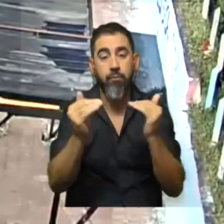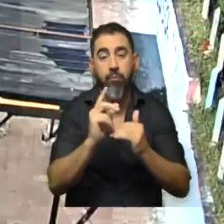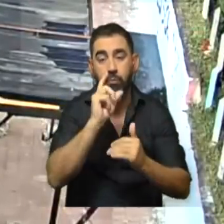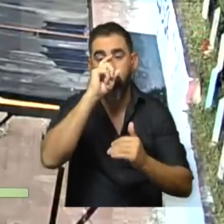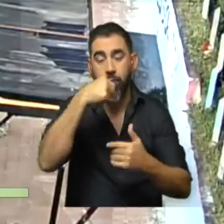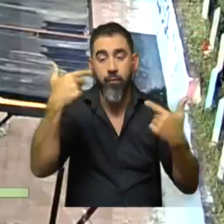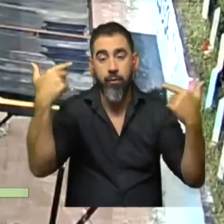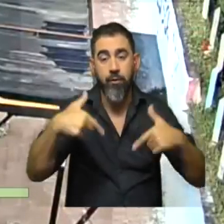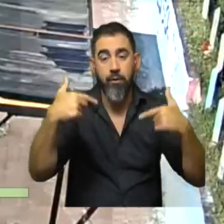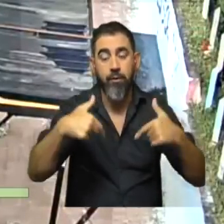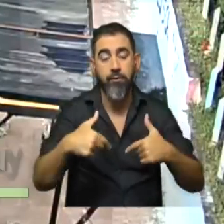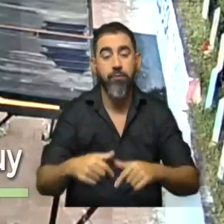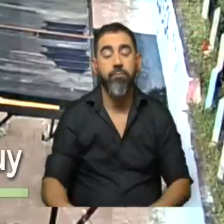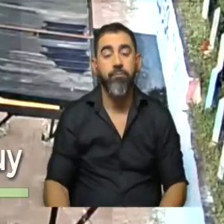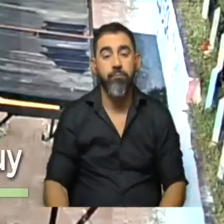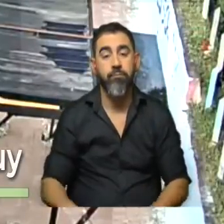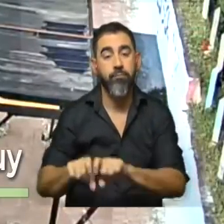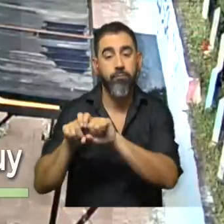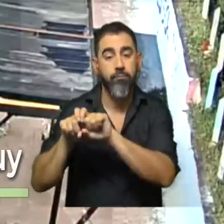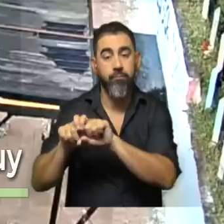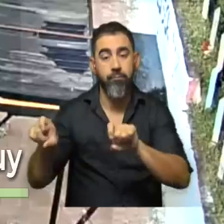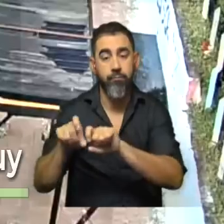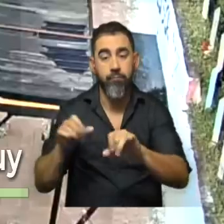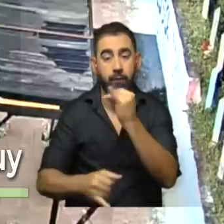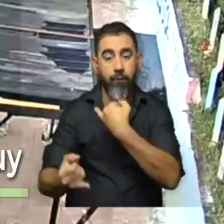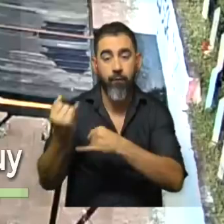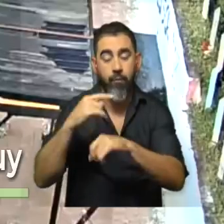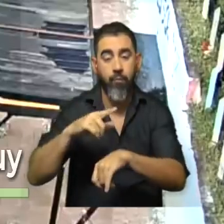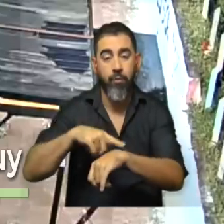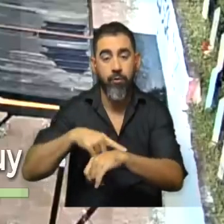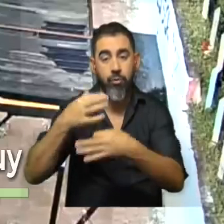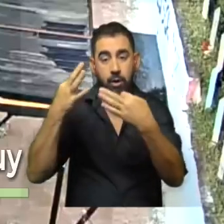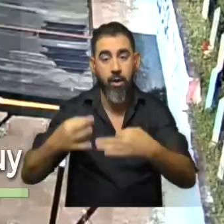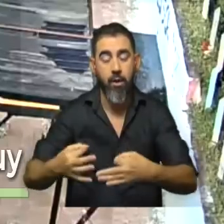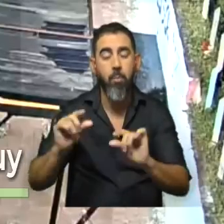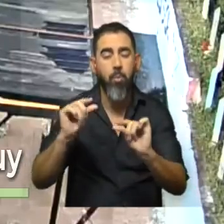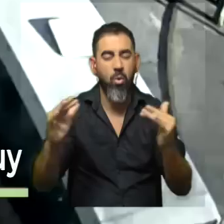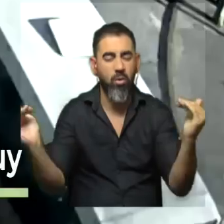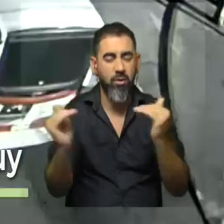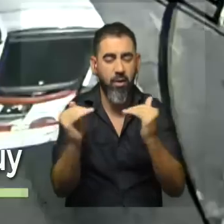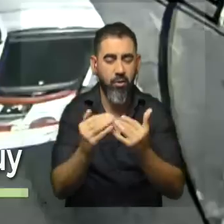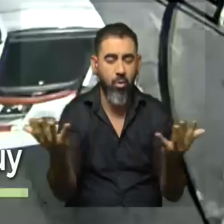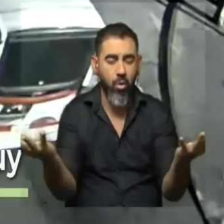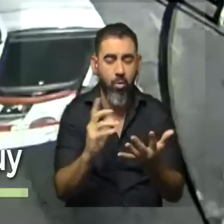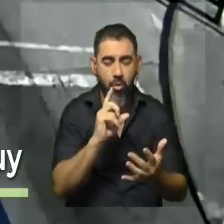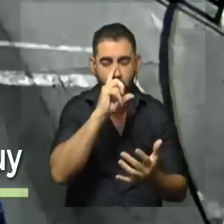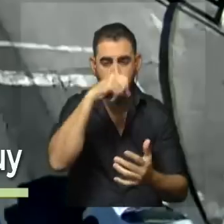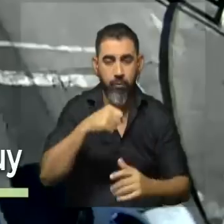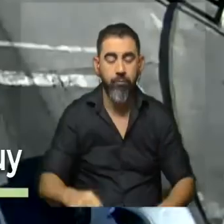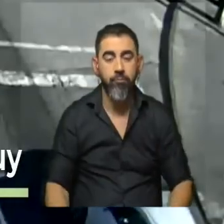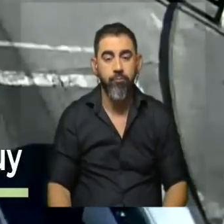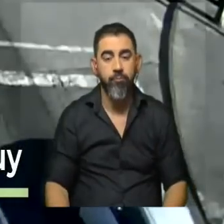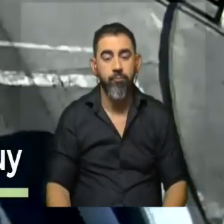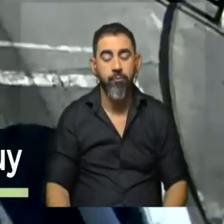de Movilidad, arroba IM Tránsito, arroba MBD Transporte. Poco tránsito en Montevideo a esta hora. Y también pocos son los